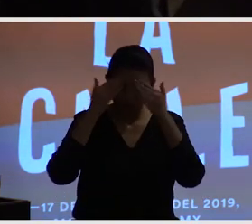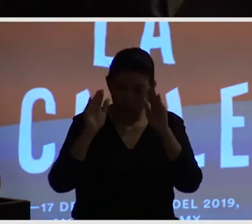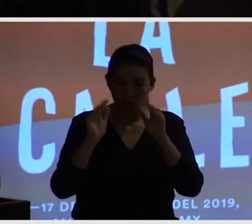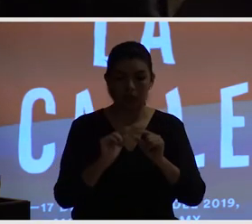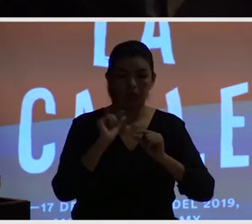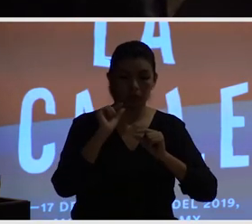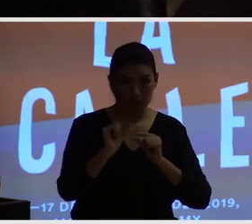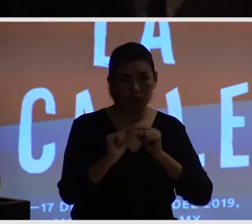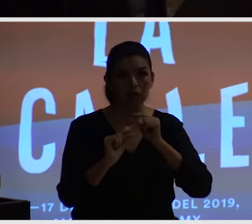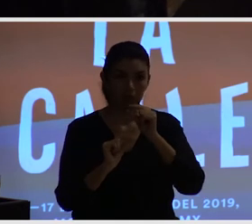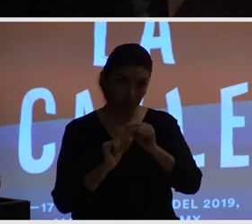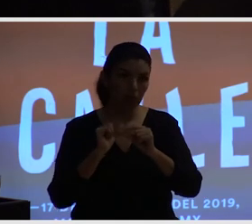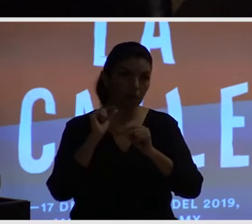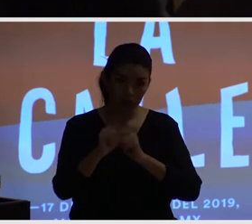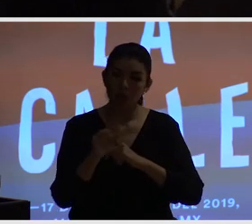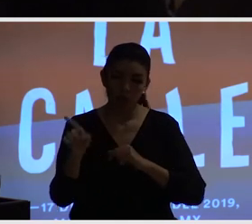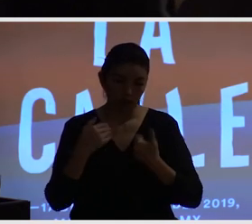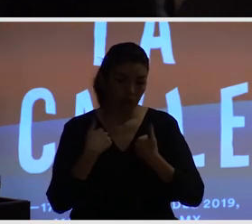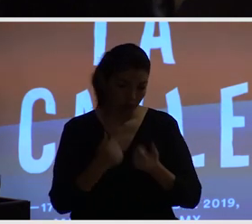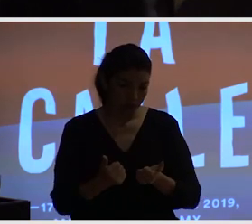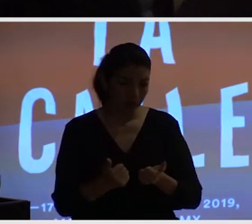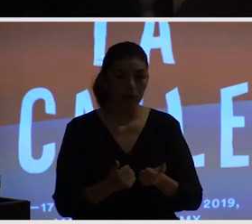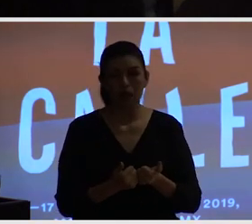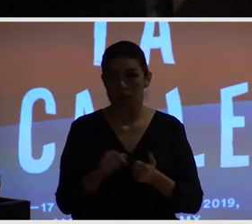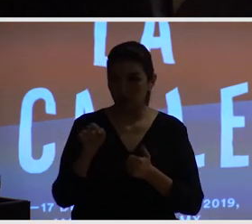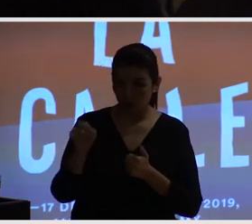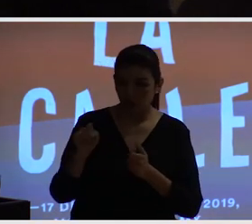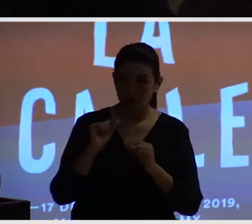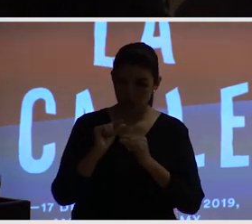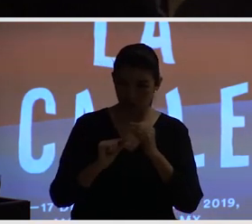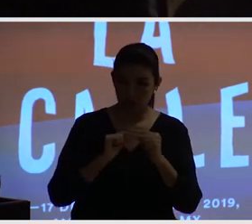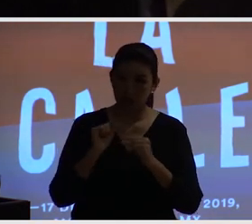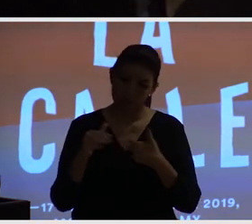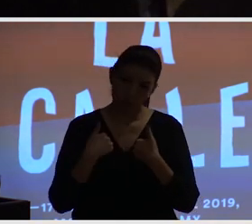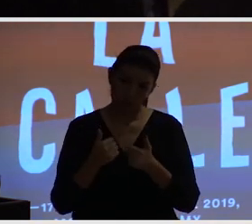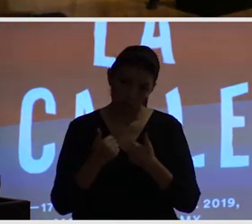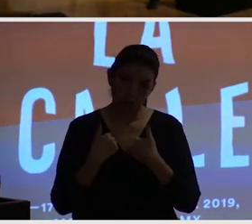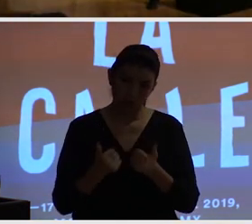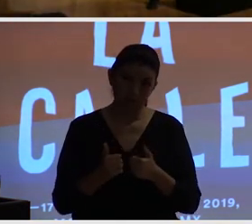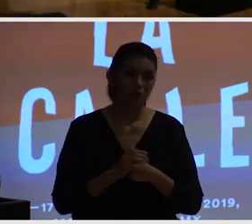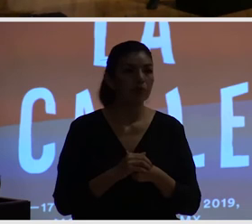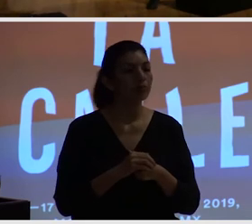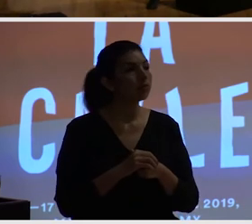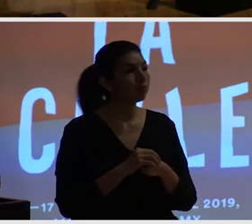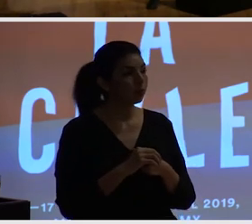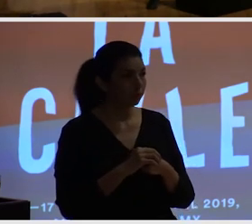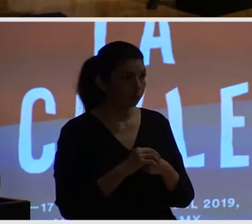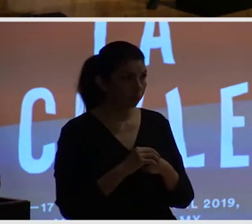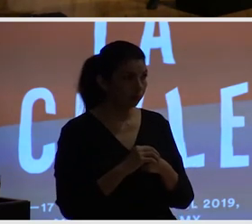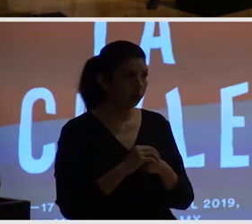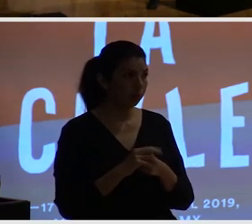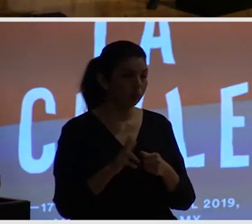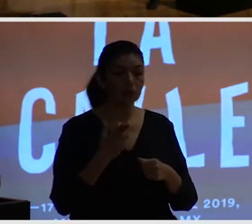poco convencer a todos que estas cosas tienen que hacer nosotros trabajamos en una plataforma